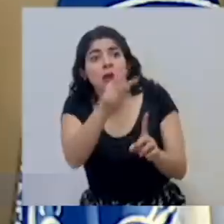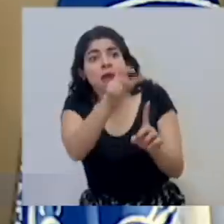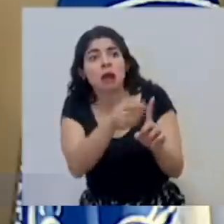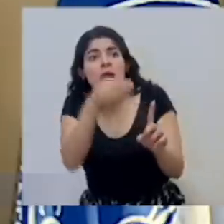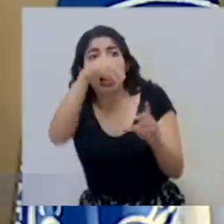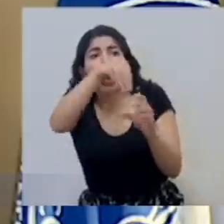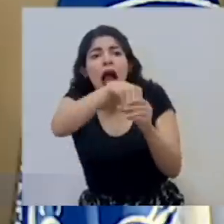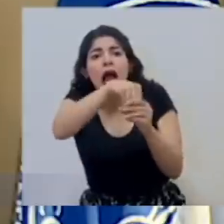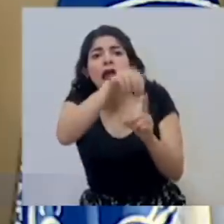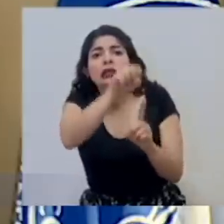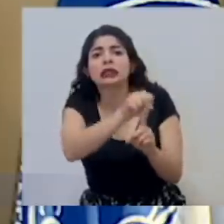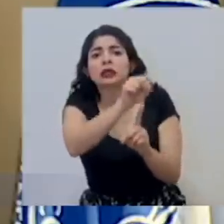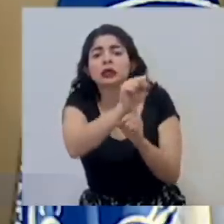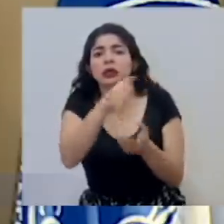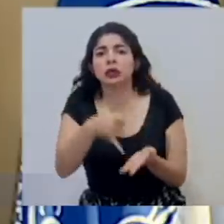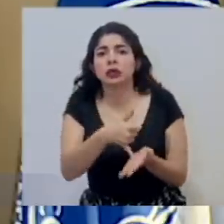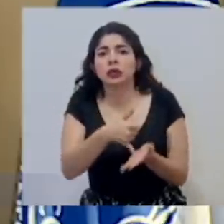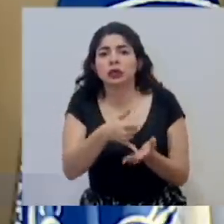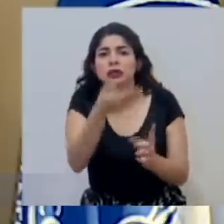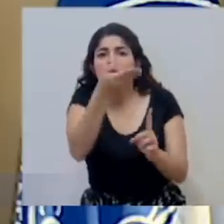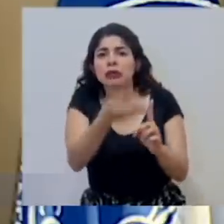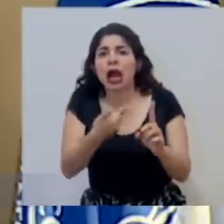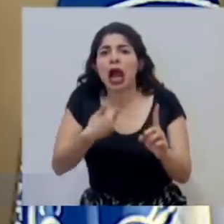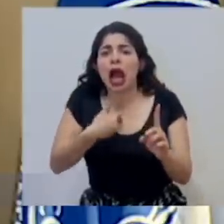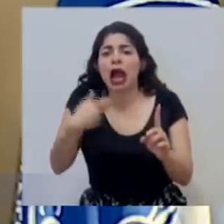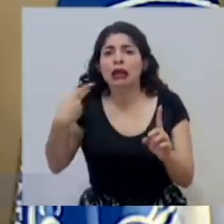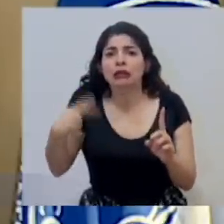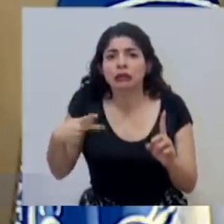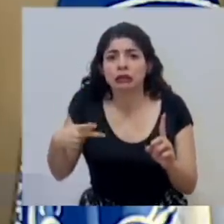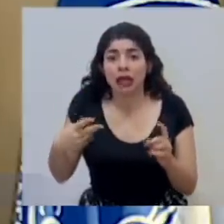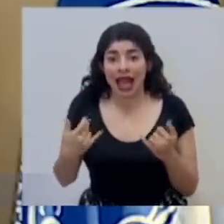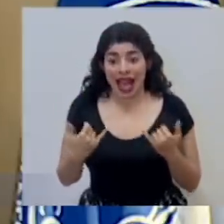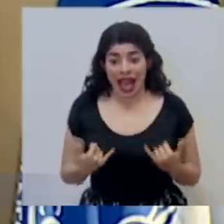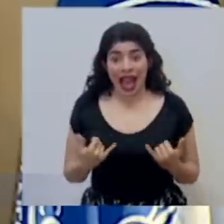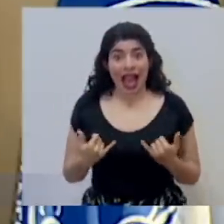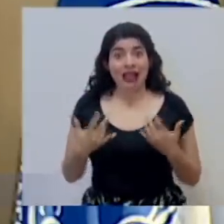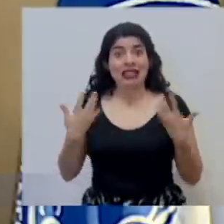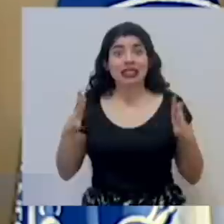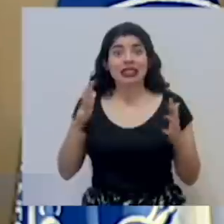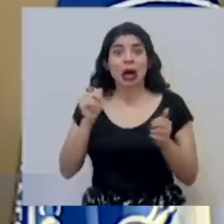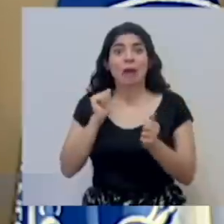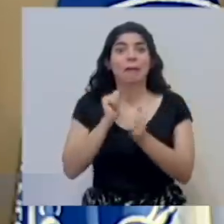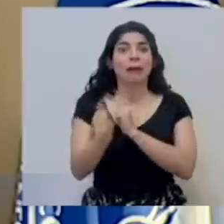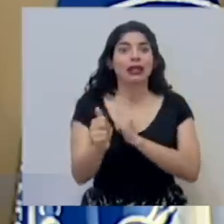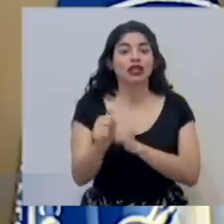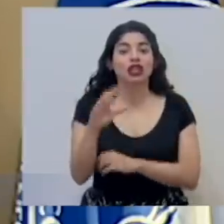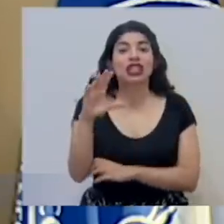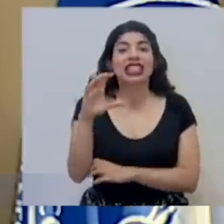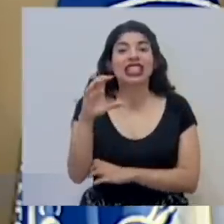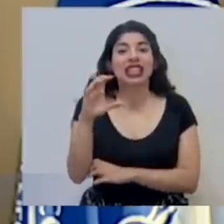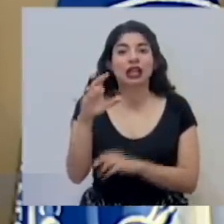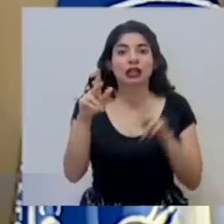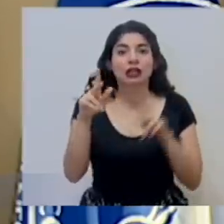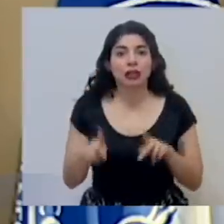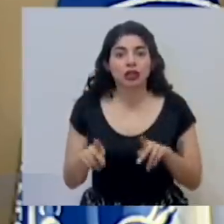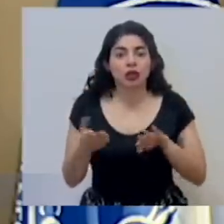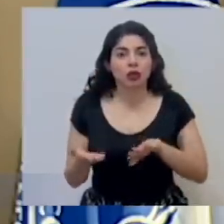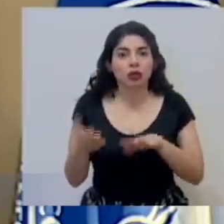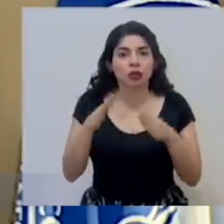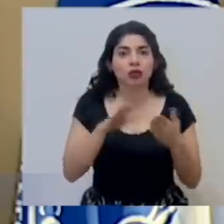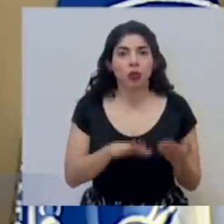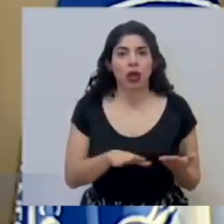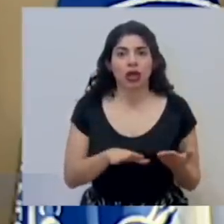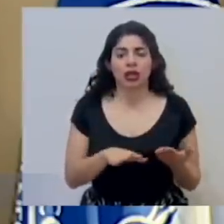tener alguna vulnerabilidad y que están expuestas. superamos más de 500 personas ya